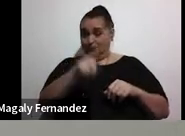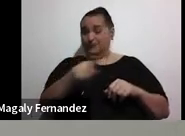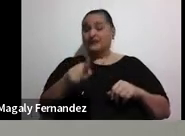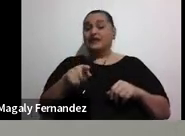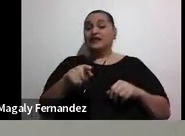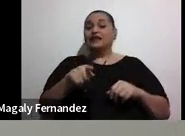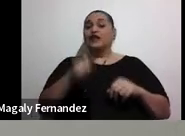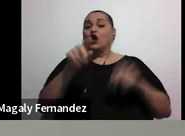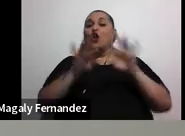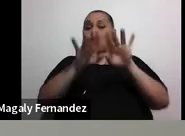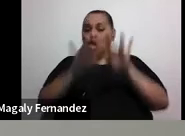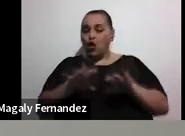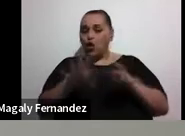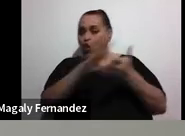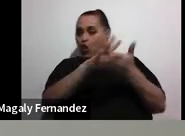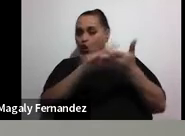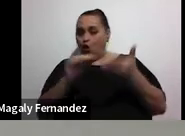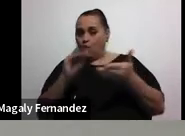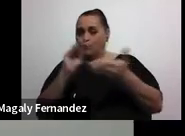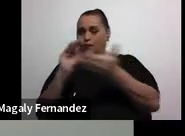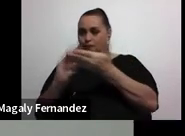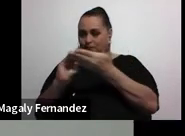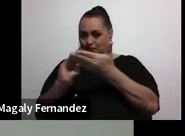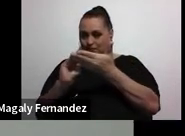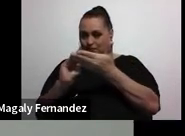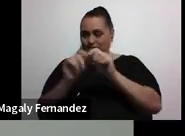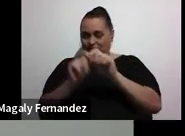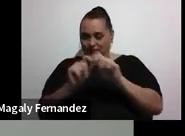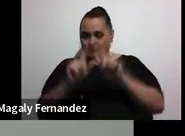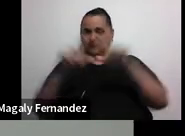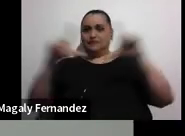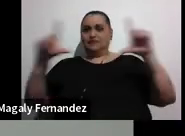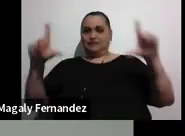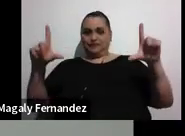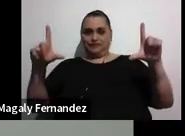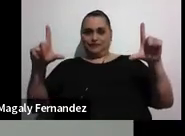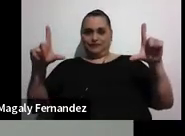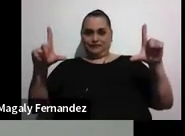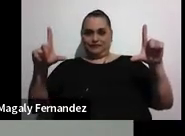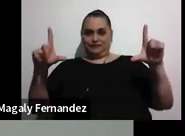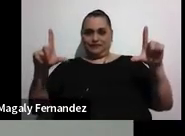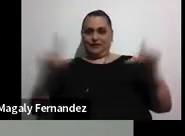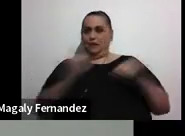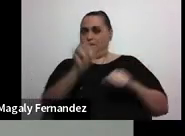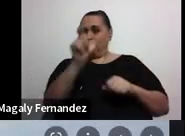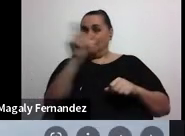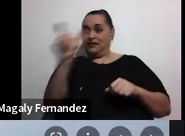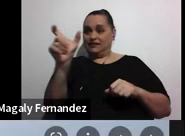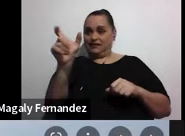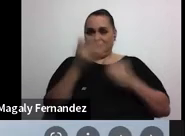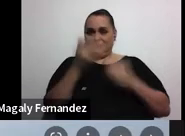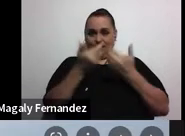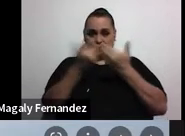este link. Y este link se les va a abrir en una pantalla como esta.